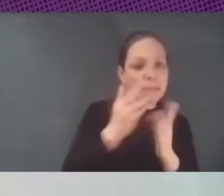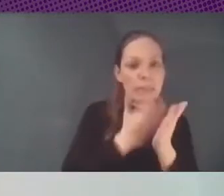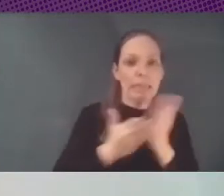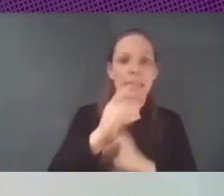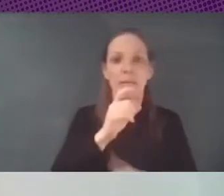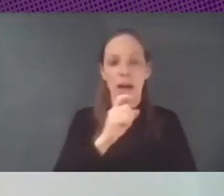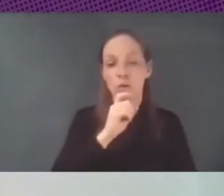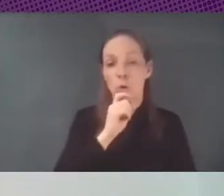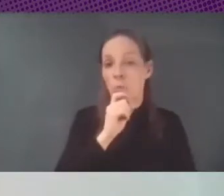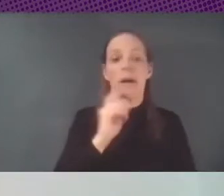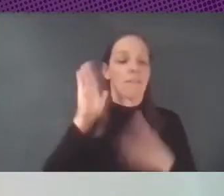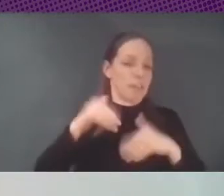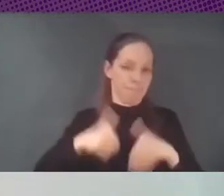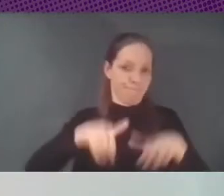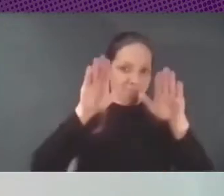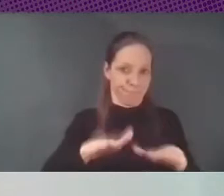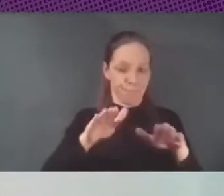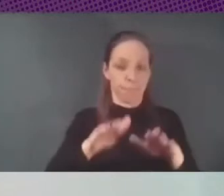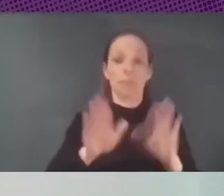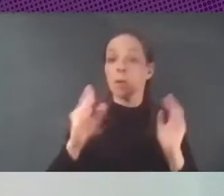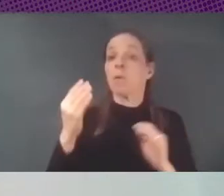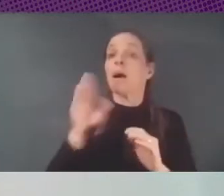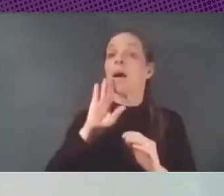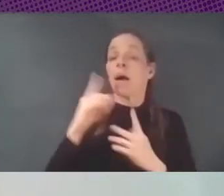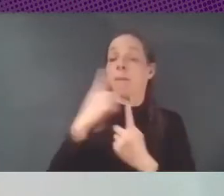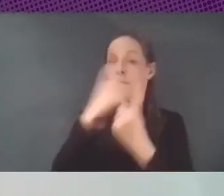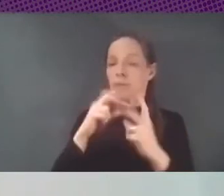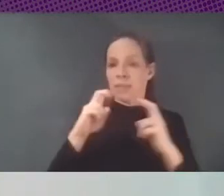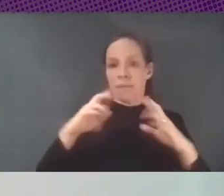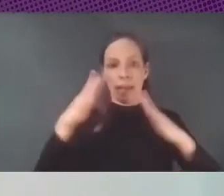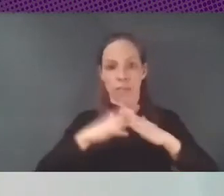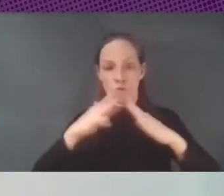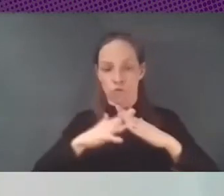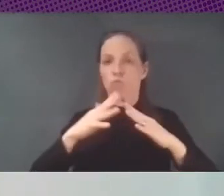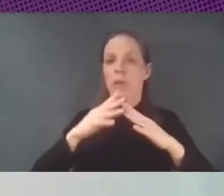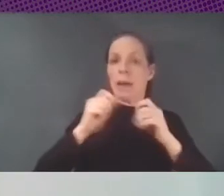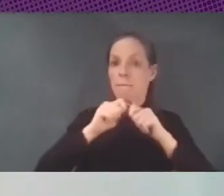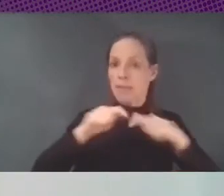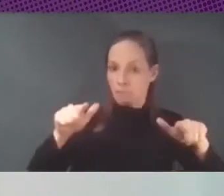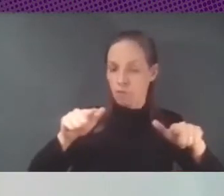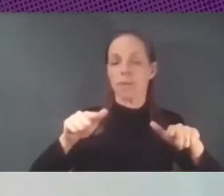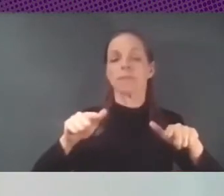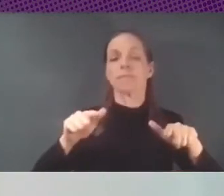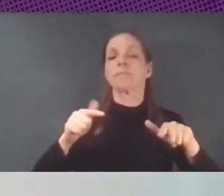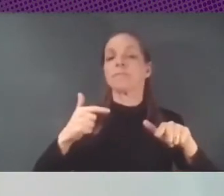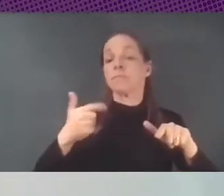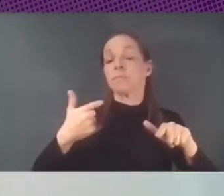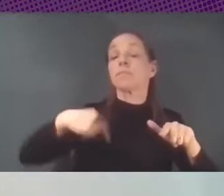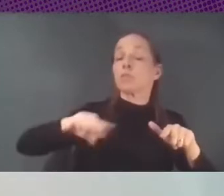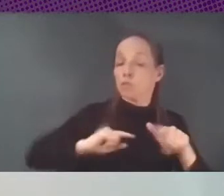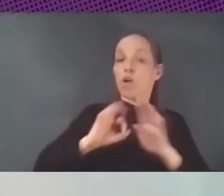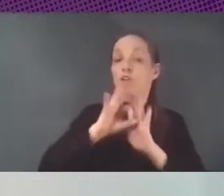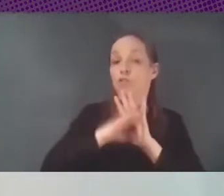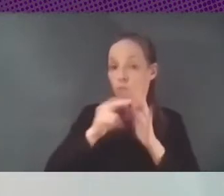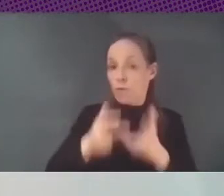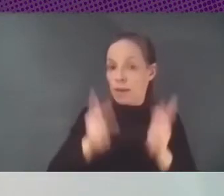respondiendo a lo que tú preguntabas sobre las infraestructuras y plataformas bueno por un lado tenemos una parte de que el software libre en un momento dio